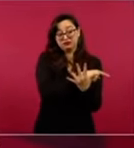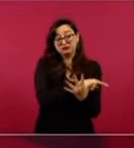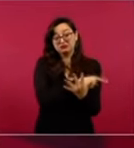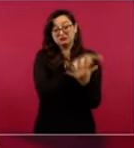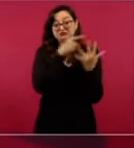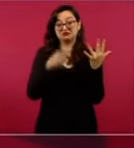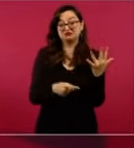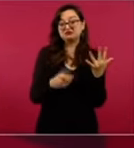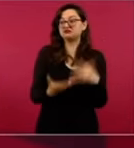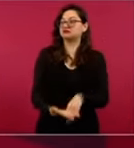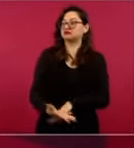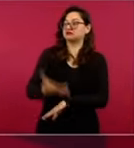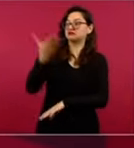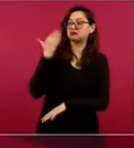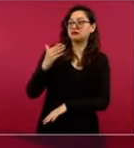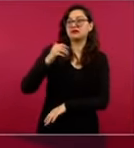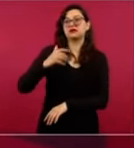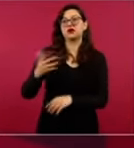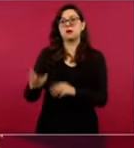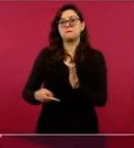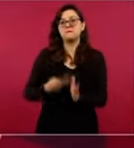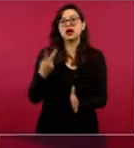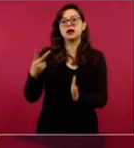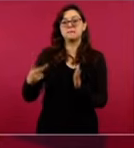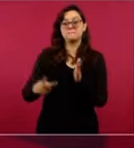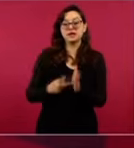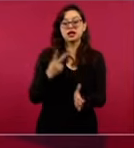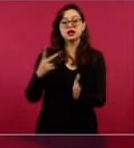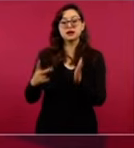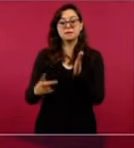como dije,